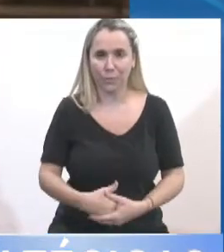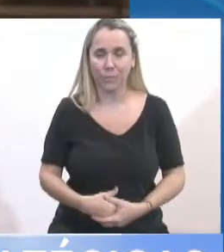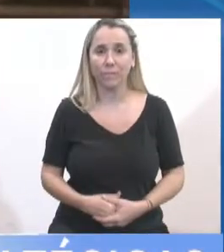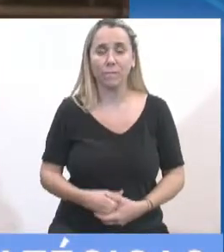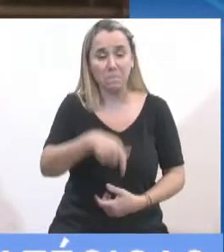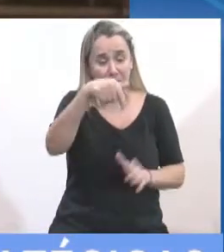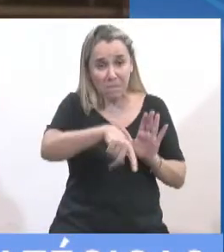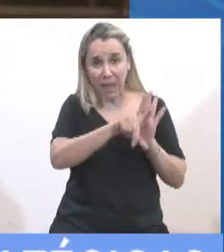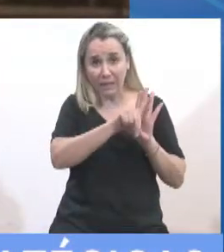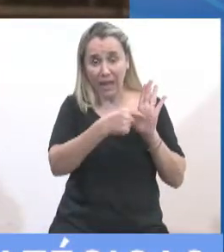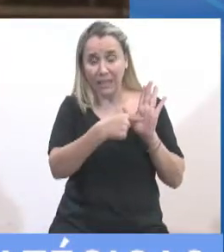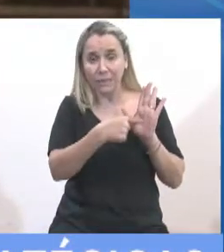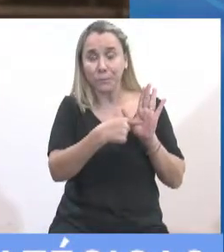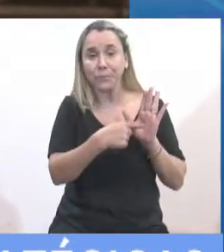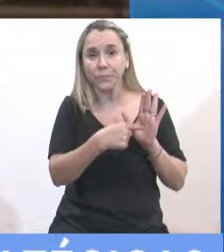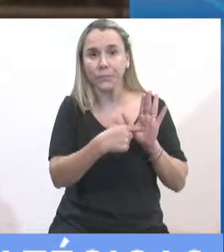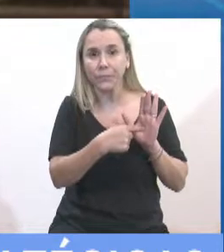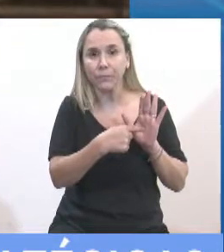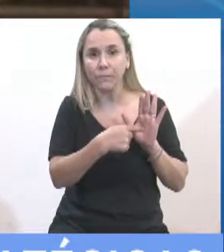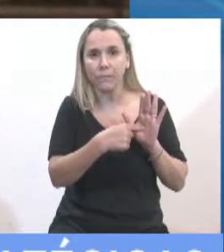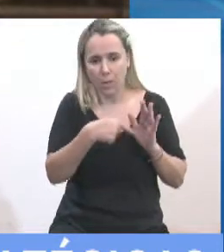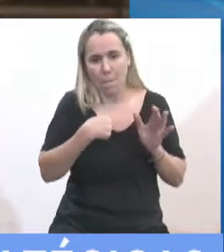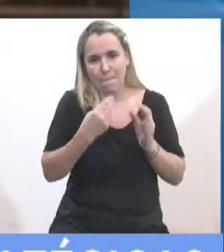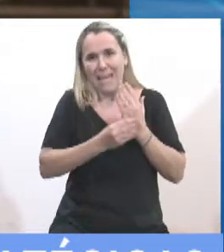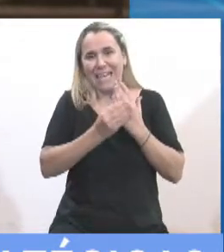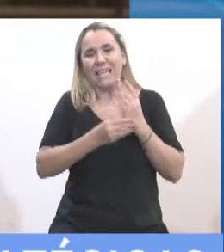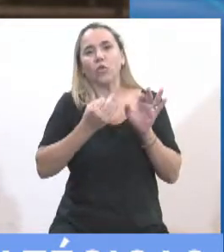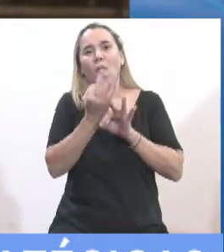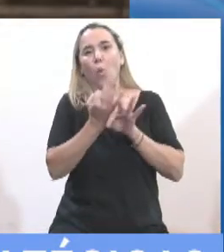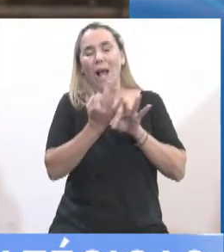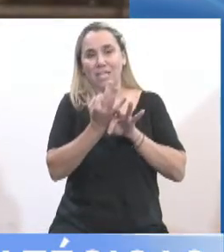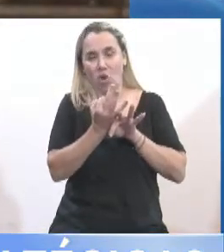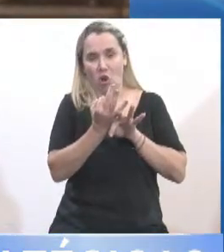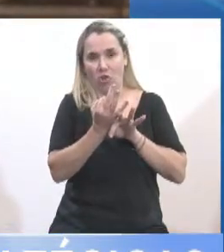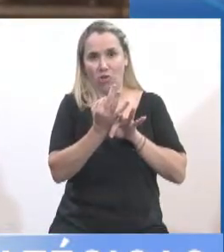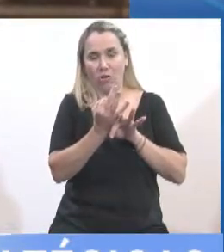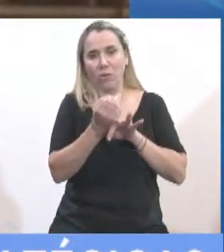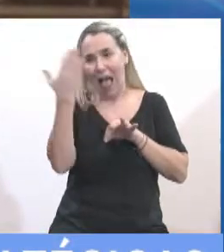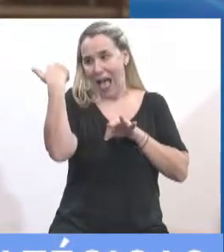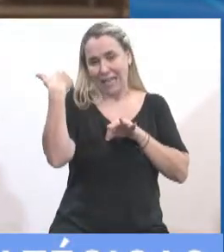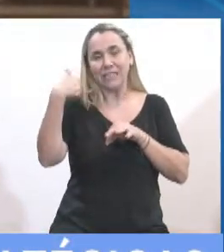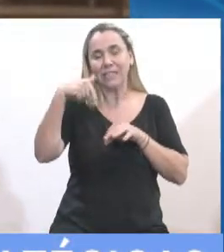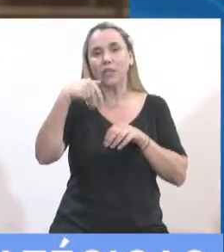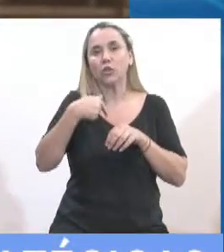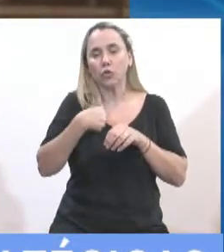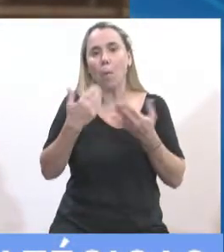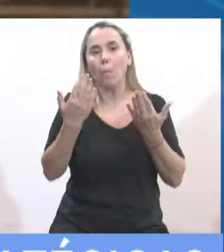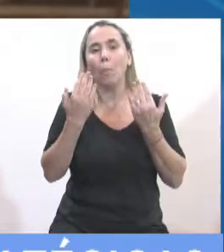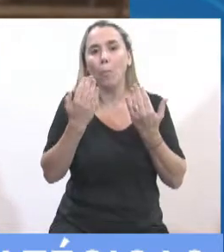Una ley que, como Ministro de Educación, tuve la oportunidad de